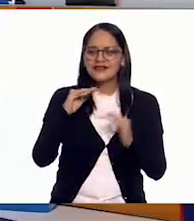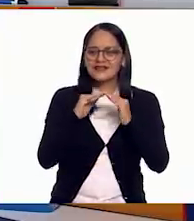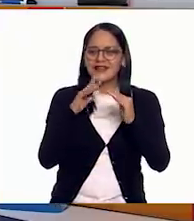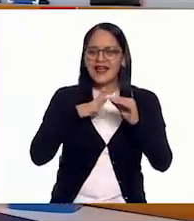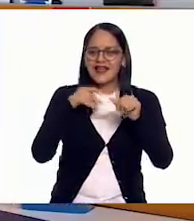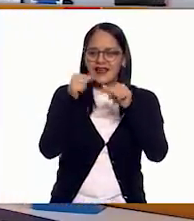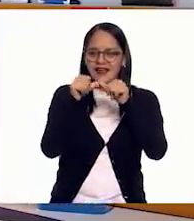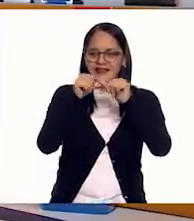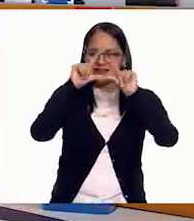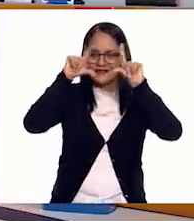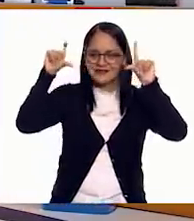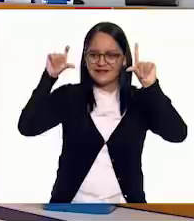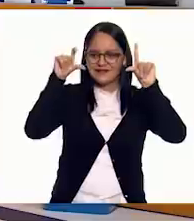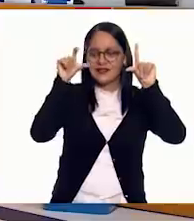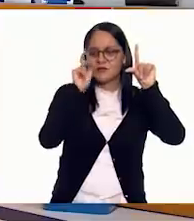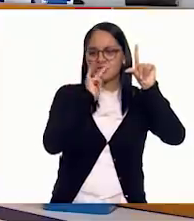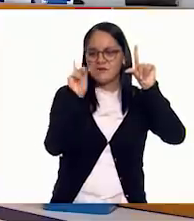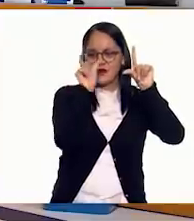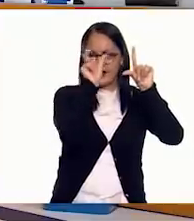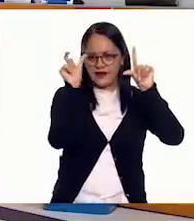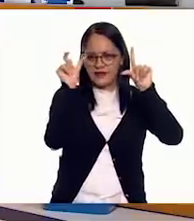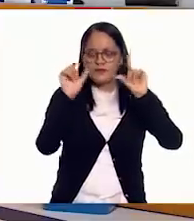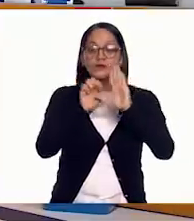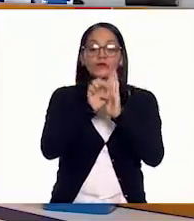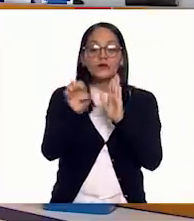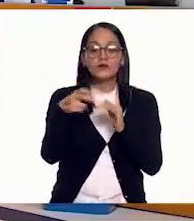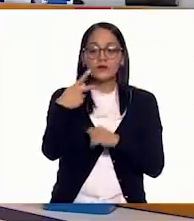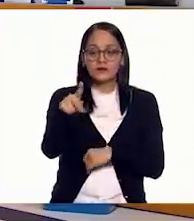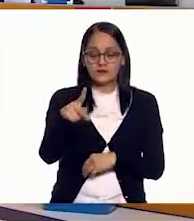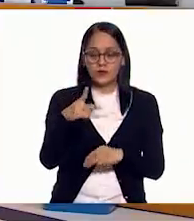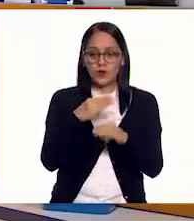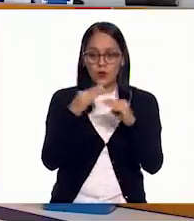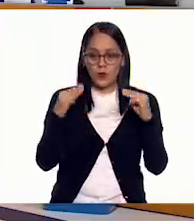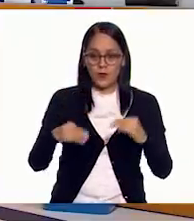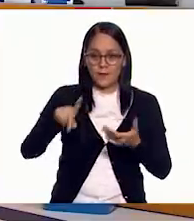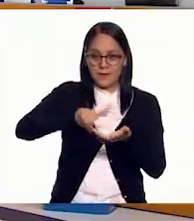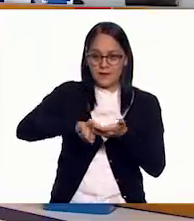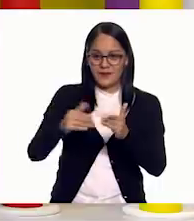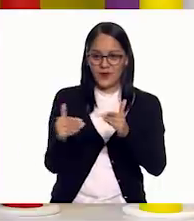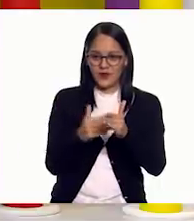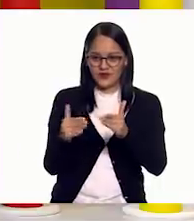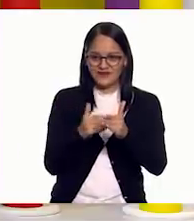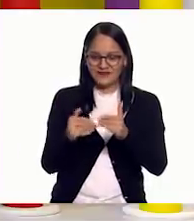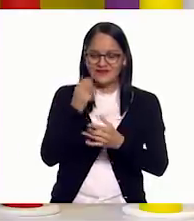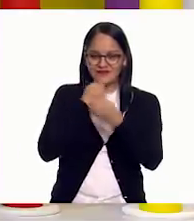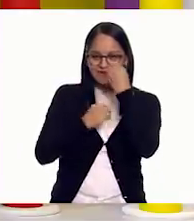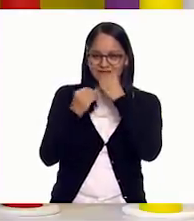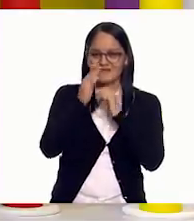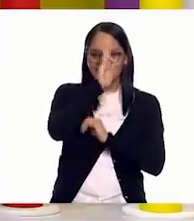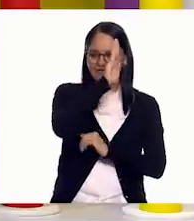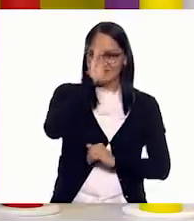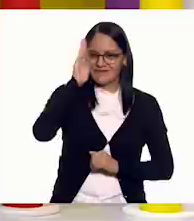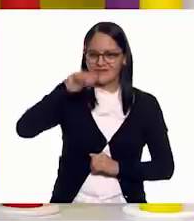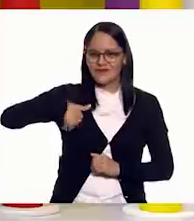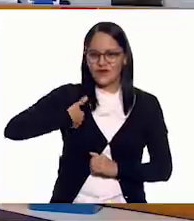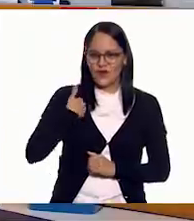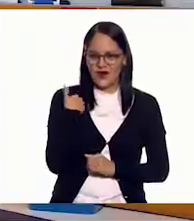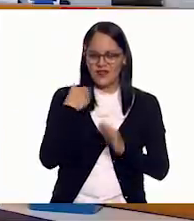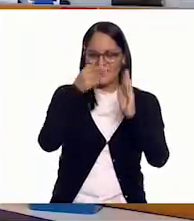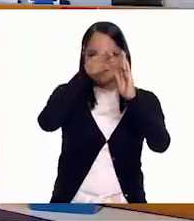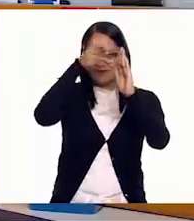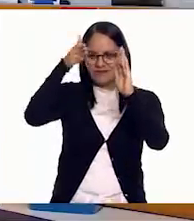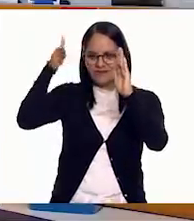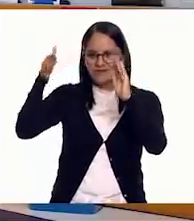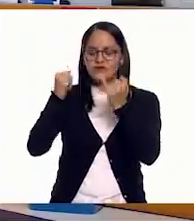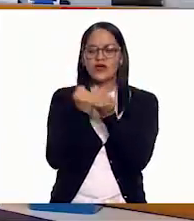que hay en la despensa que tienen en sus hogares. Ah, esa es una buena idea. No, ahí observas a lo